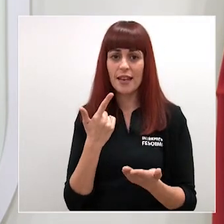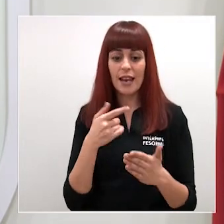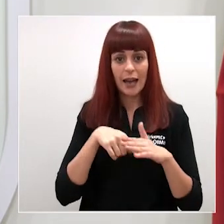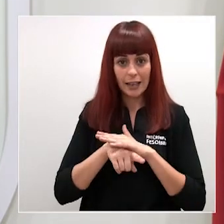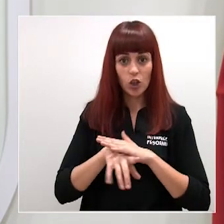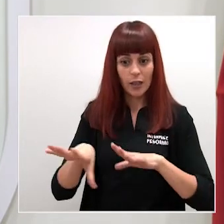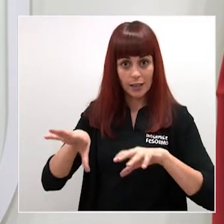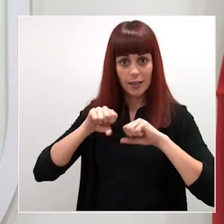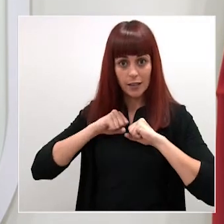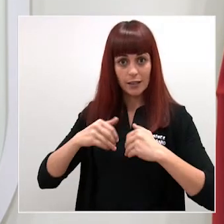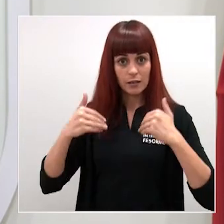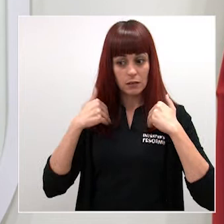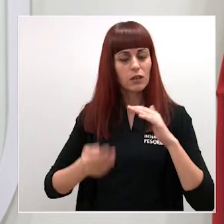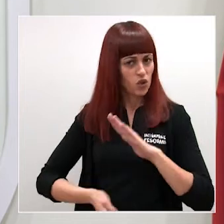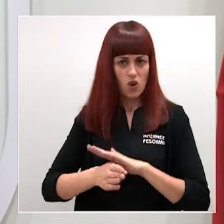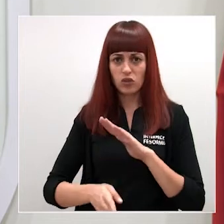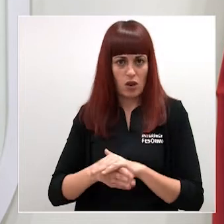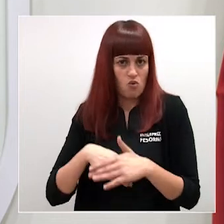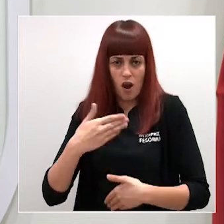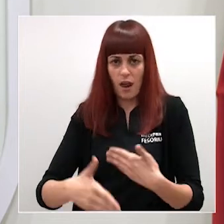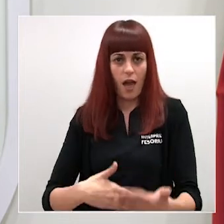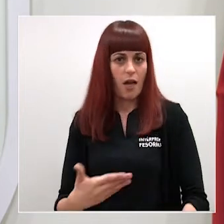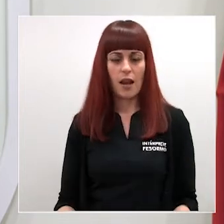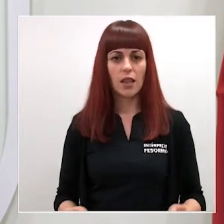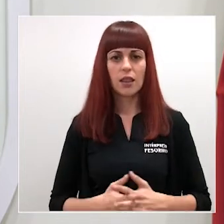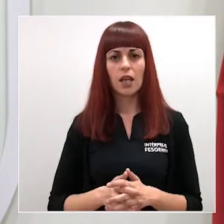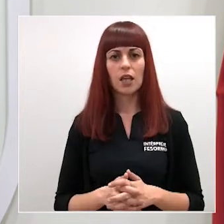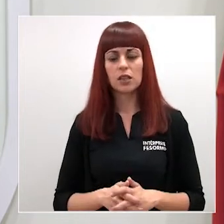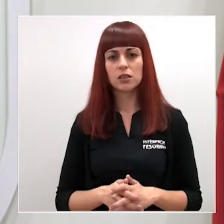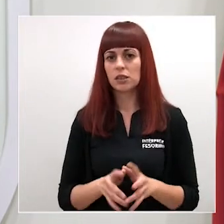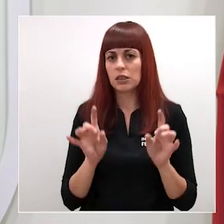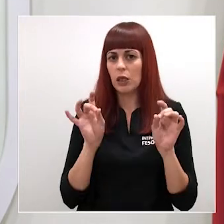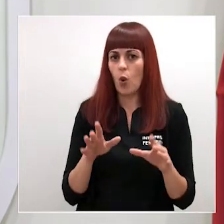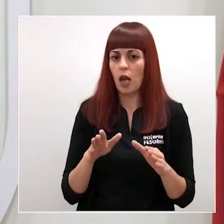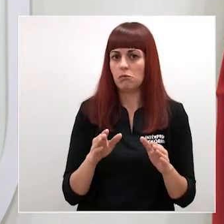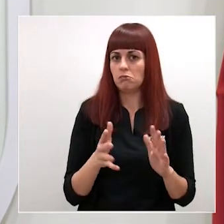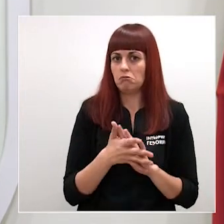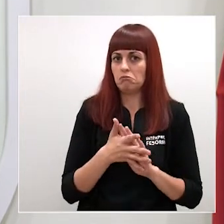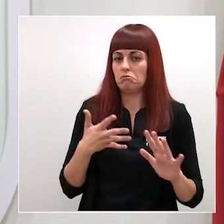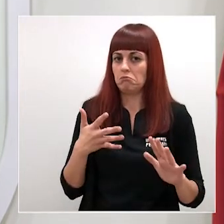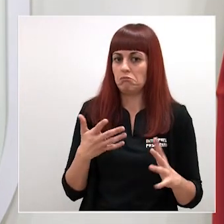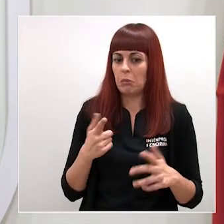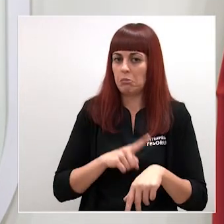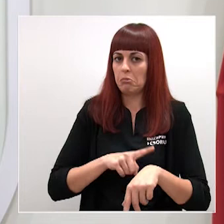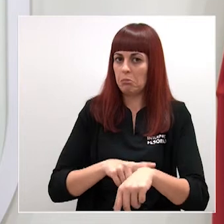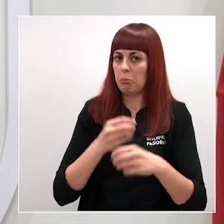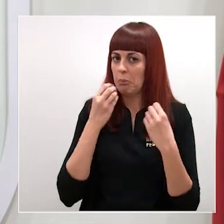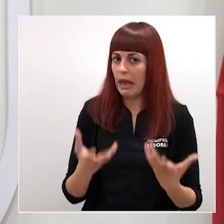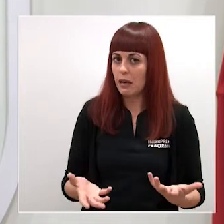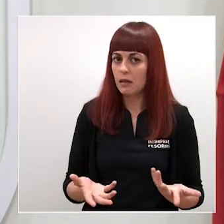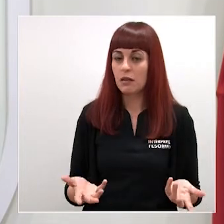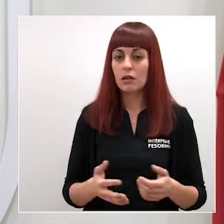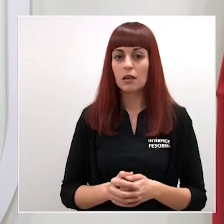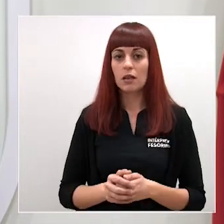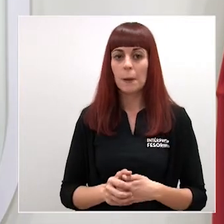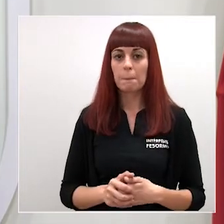llevándose a cabo sigue su curso exactamente con la misma fluidez o con el mismo ritmo y en